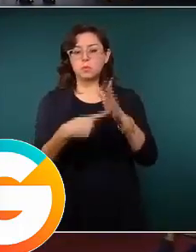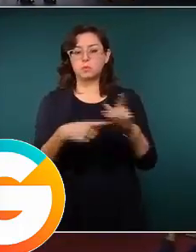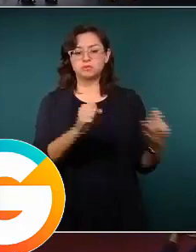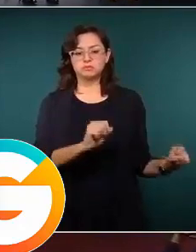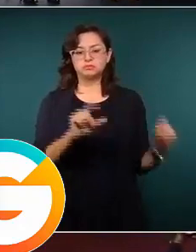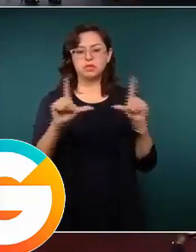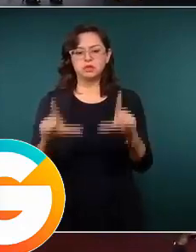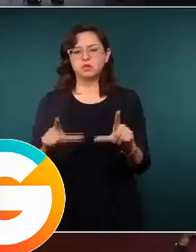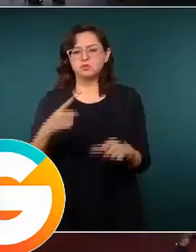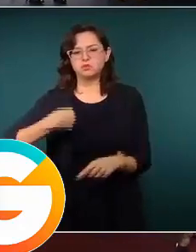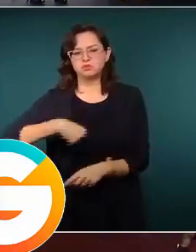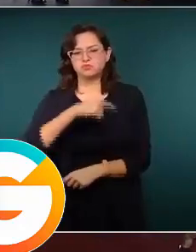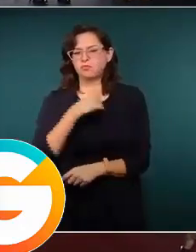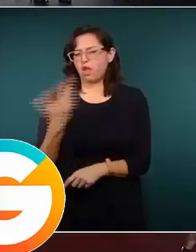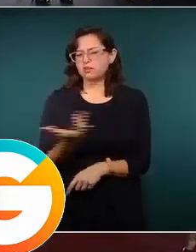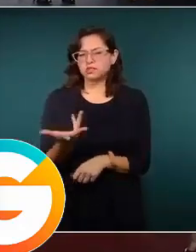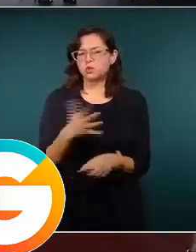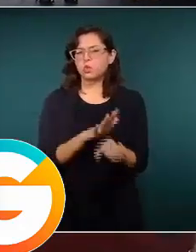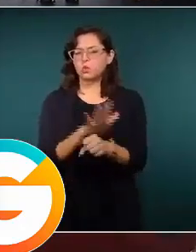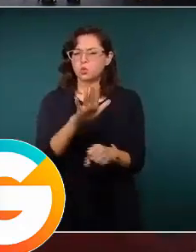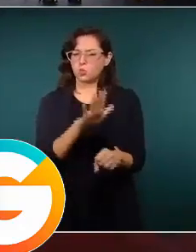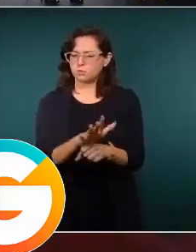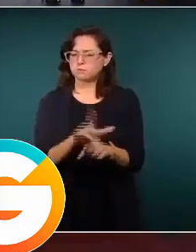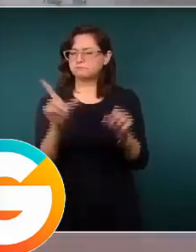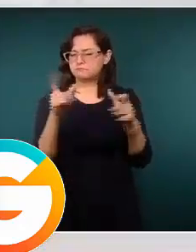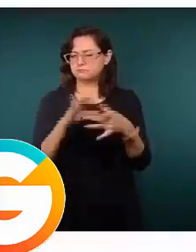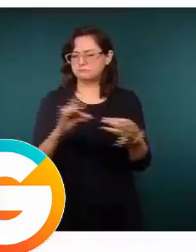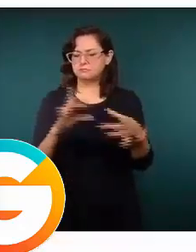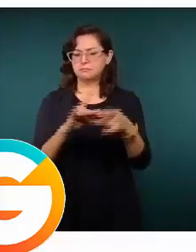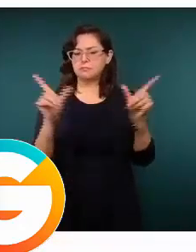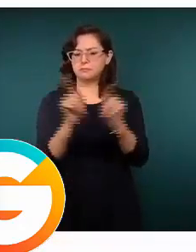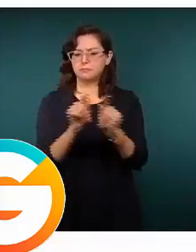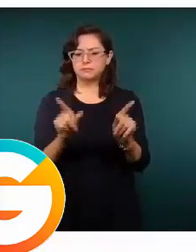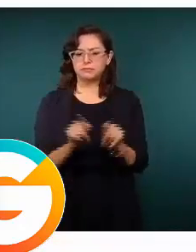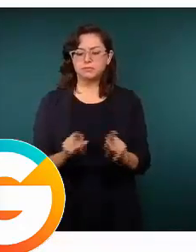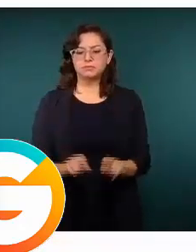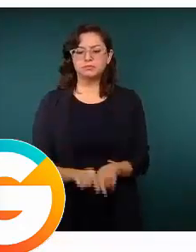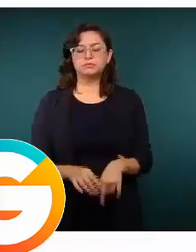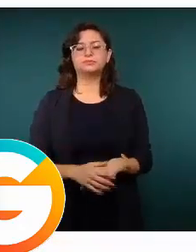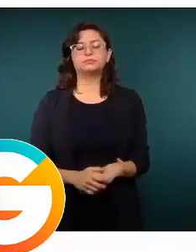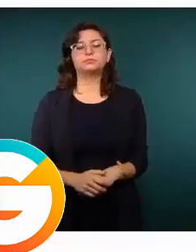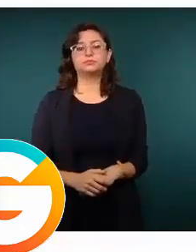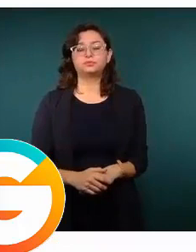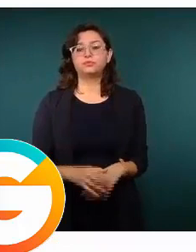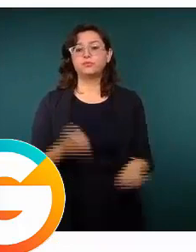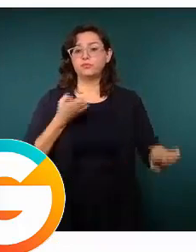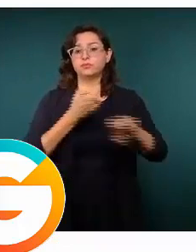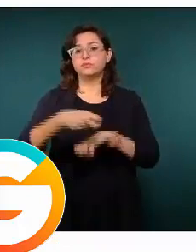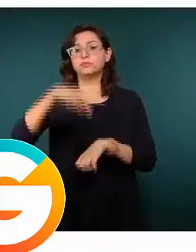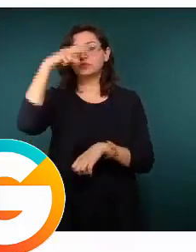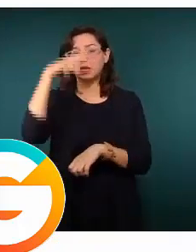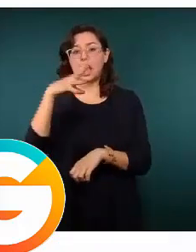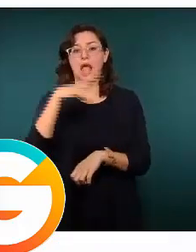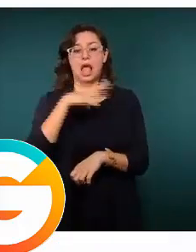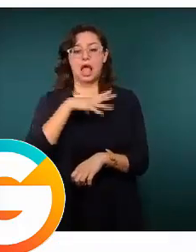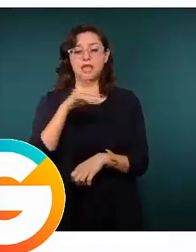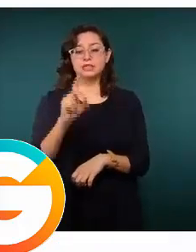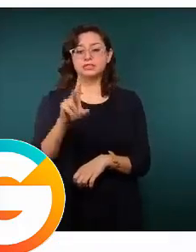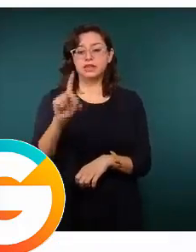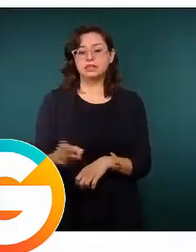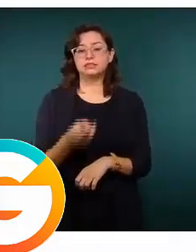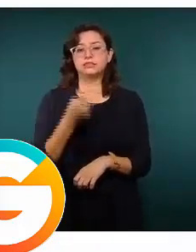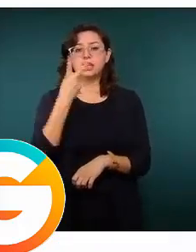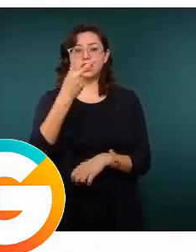algunas de las acciones. Primero, hemos tenido la definición de 32 regiones en el Estado de México, 650